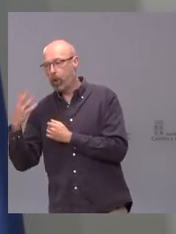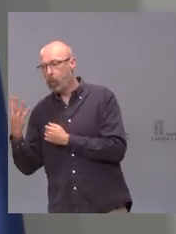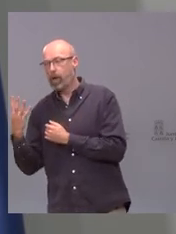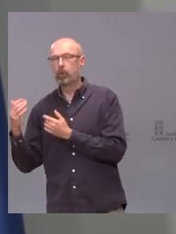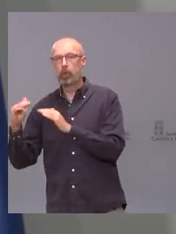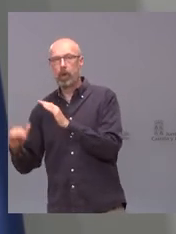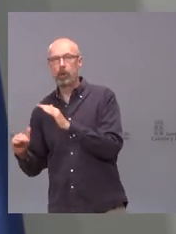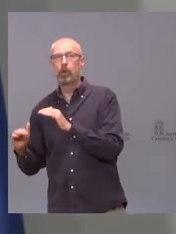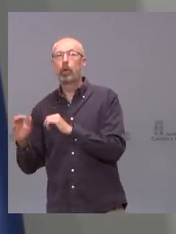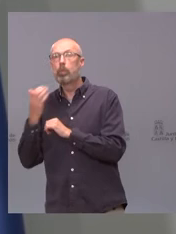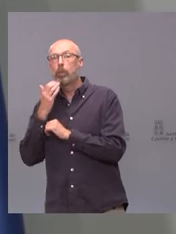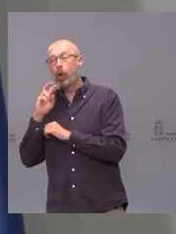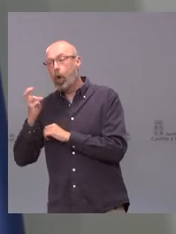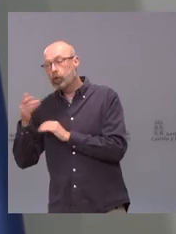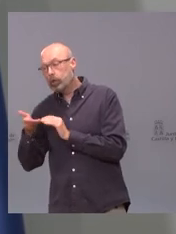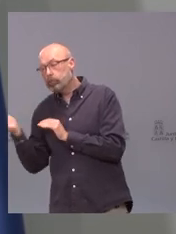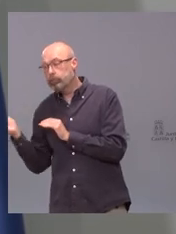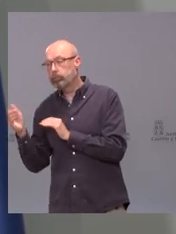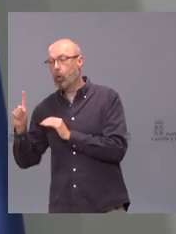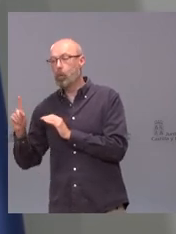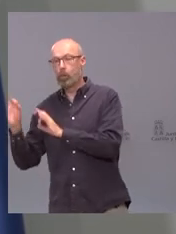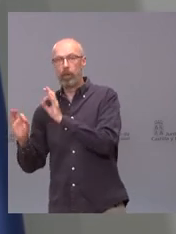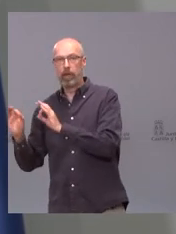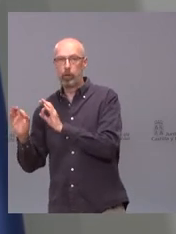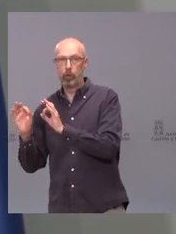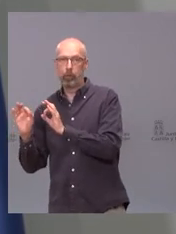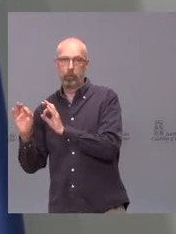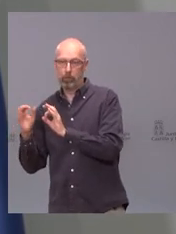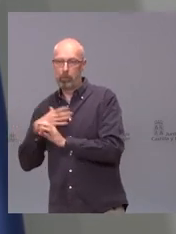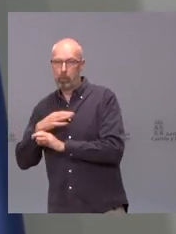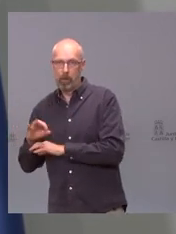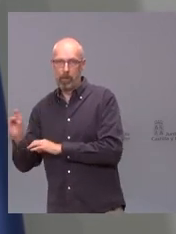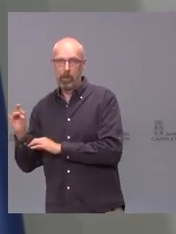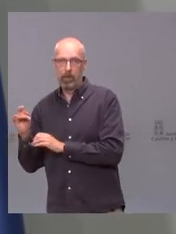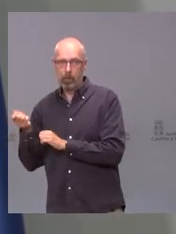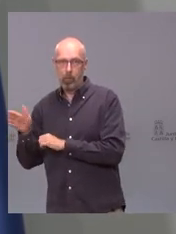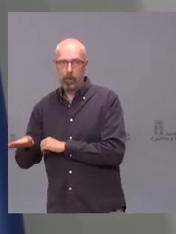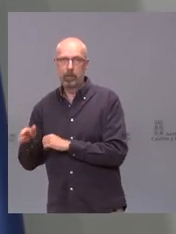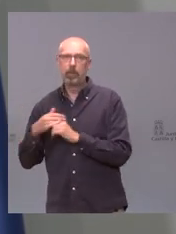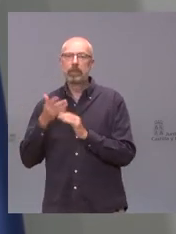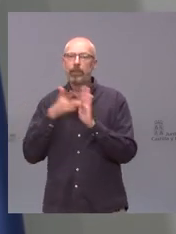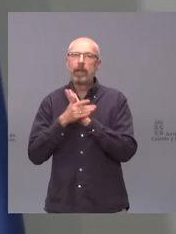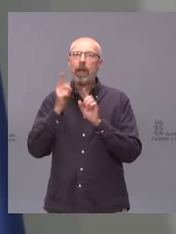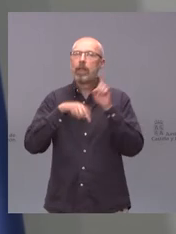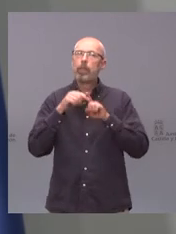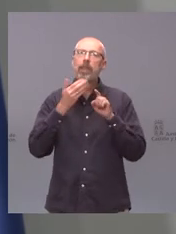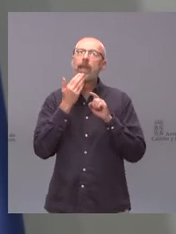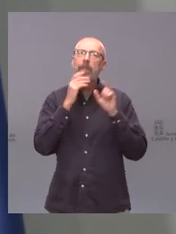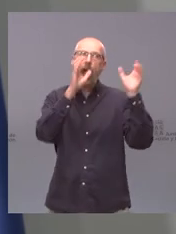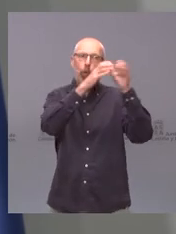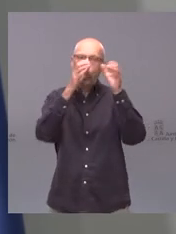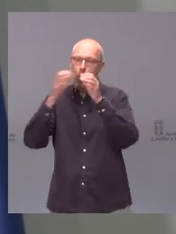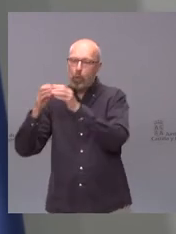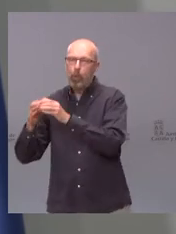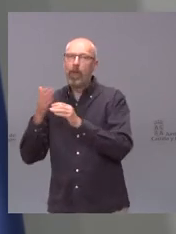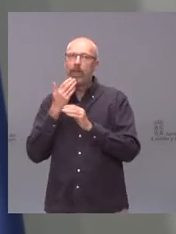debajo del 1 en el resto de grupos de edad. Por tanto esperamos y esperamos razonablemente que el hecho